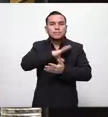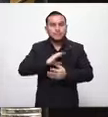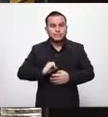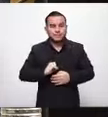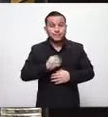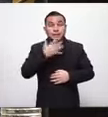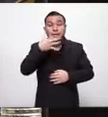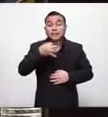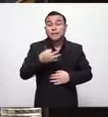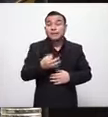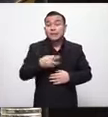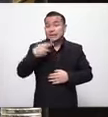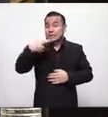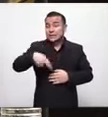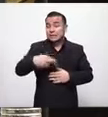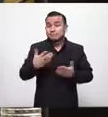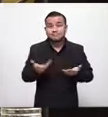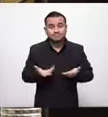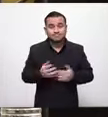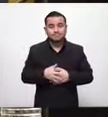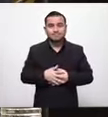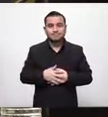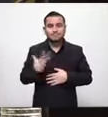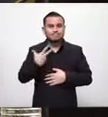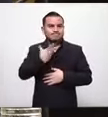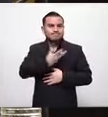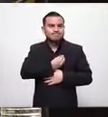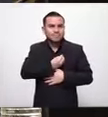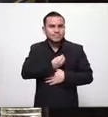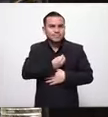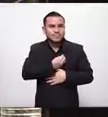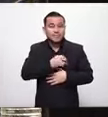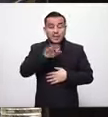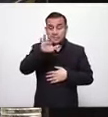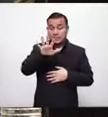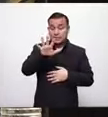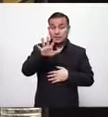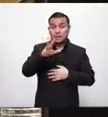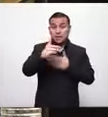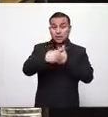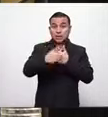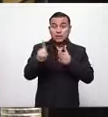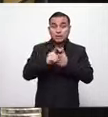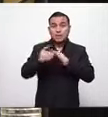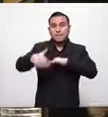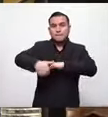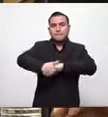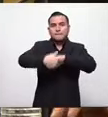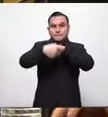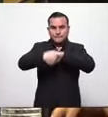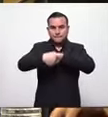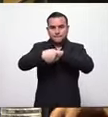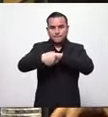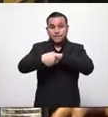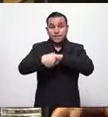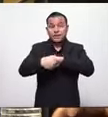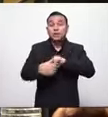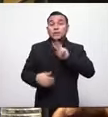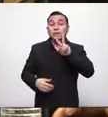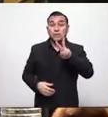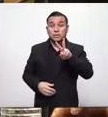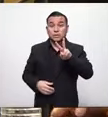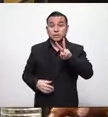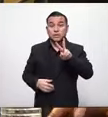en realidad nosotros cinco diputados dos que